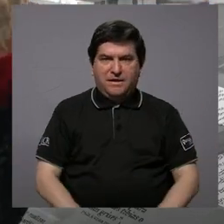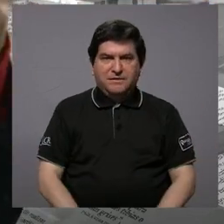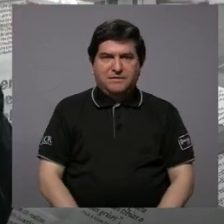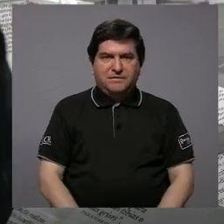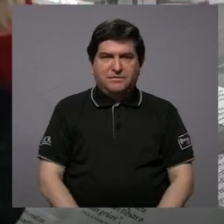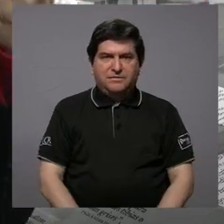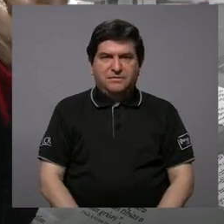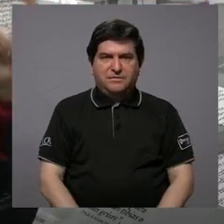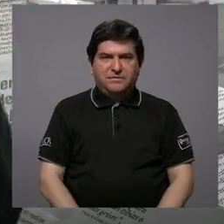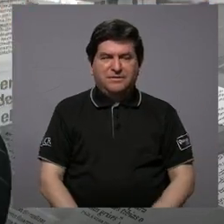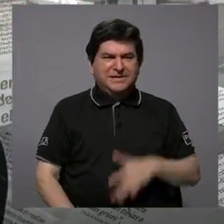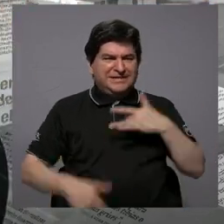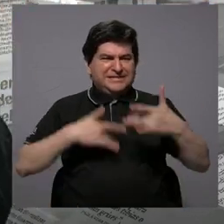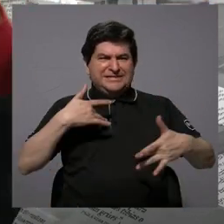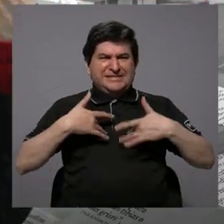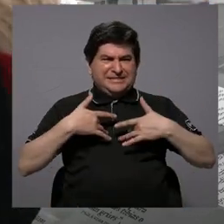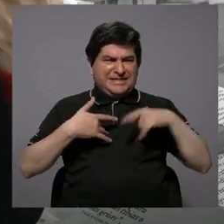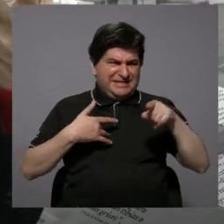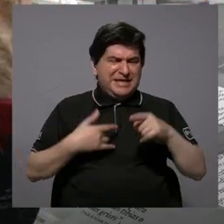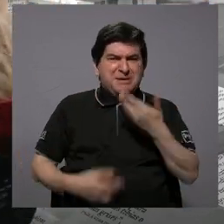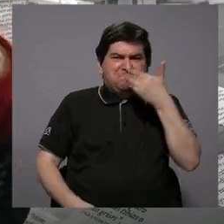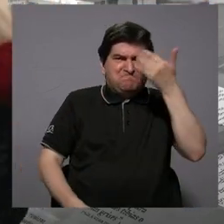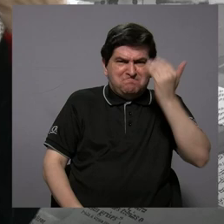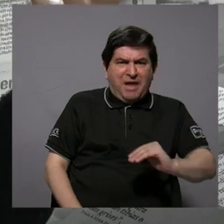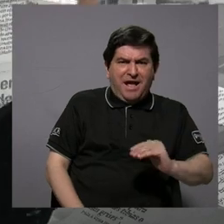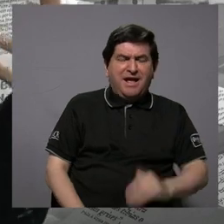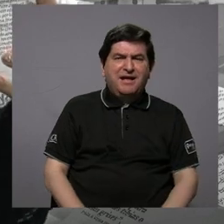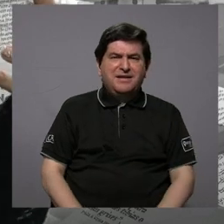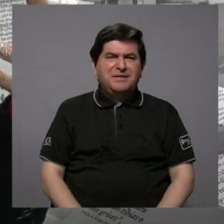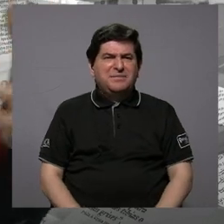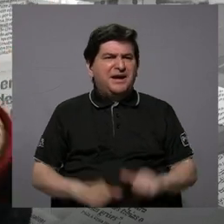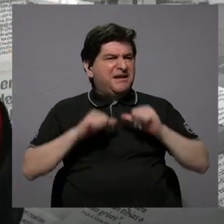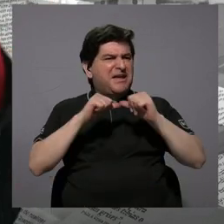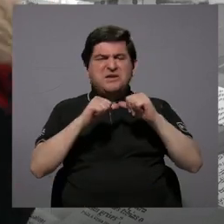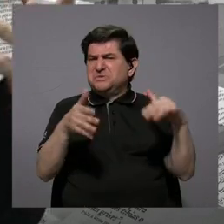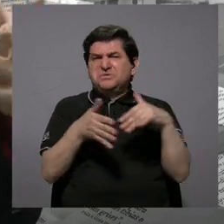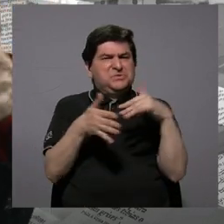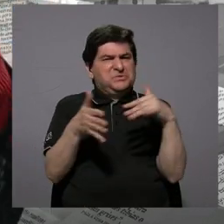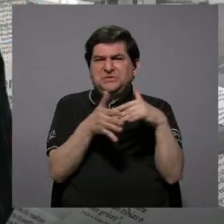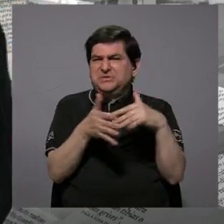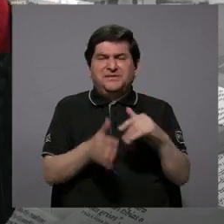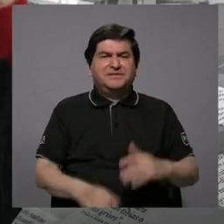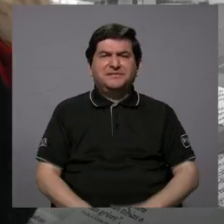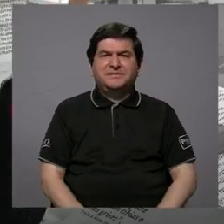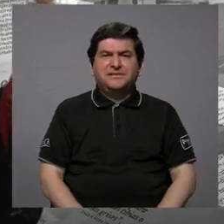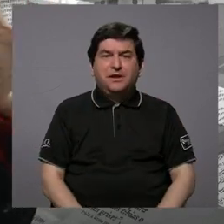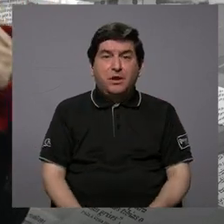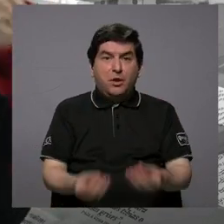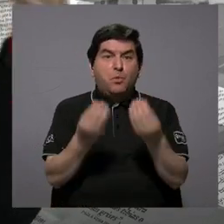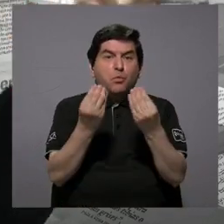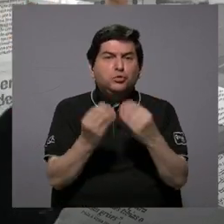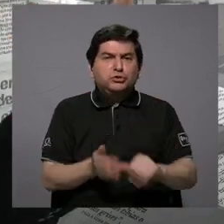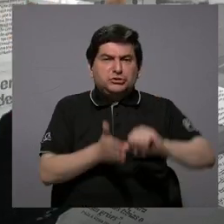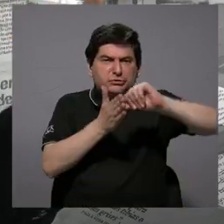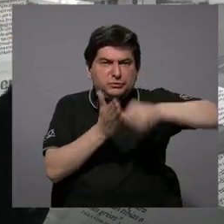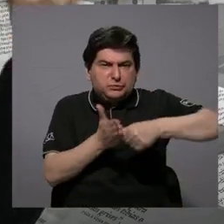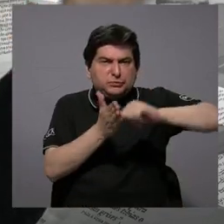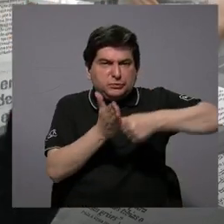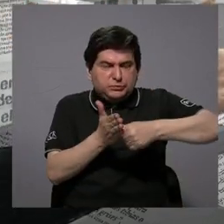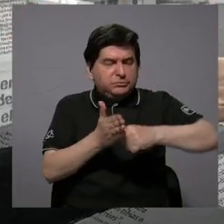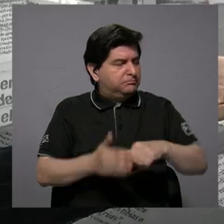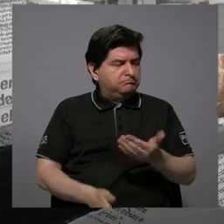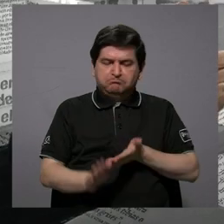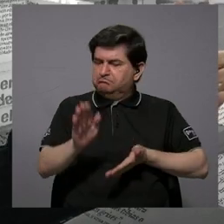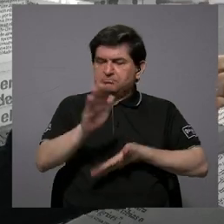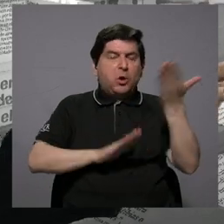hacían sentir mal para que efectivamente dejaran las aulas. Muchos fueron insistentes y no se fueron,